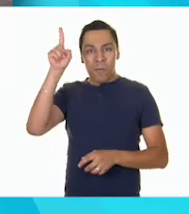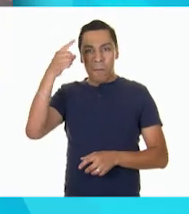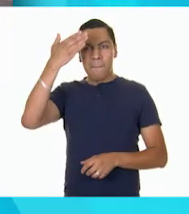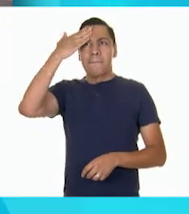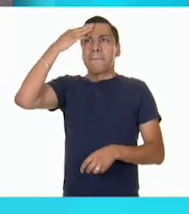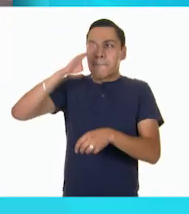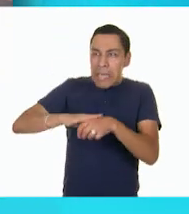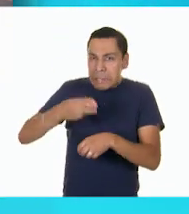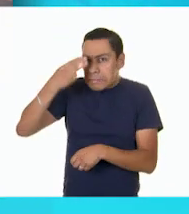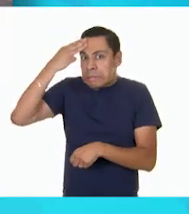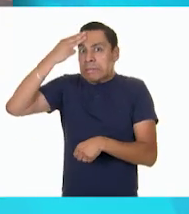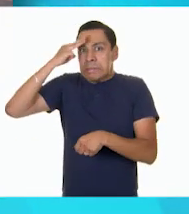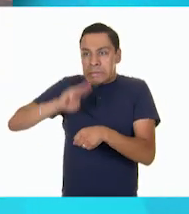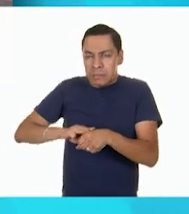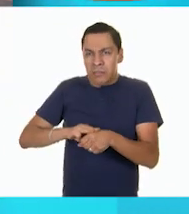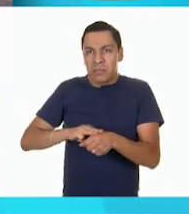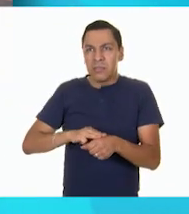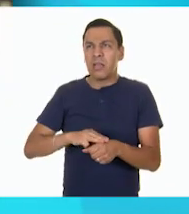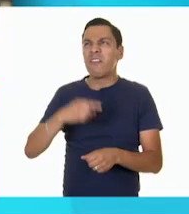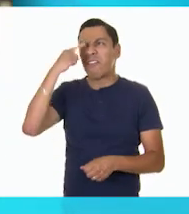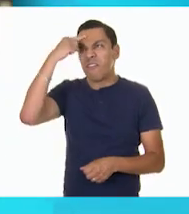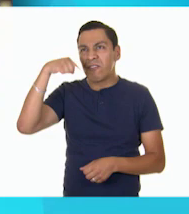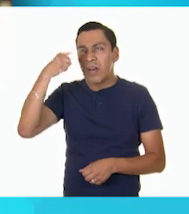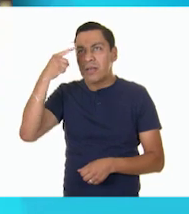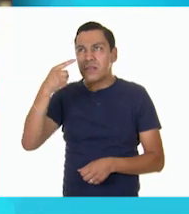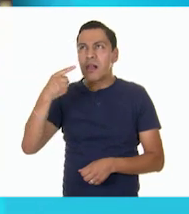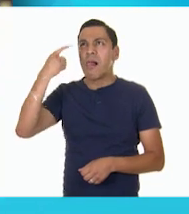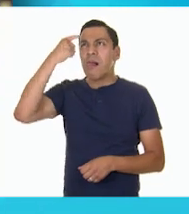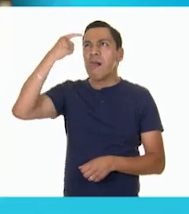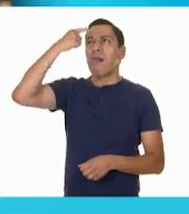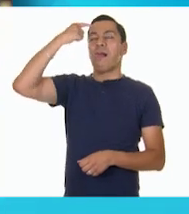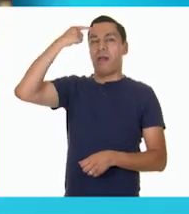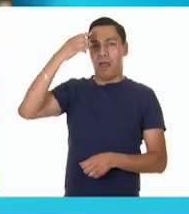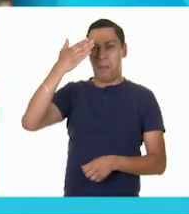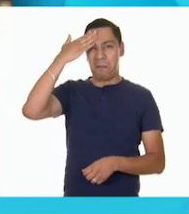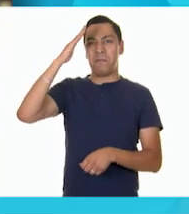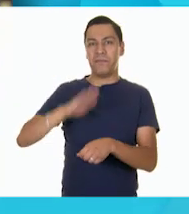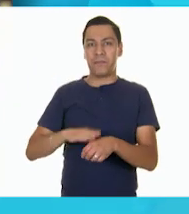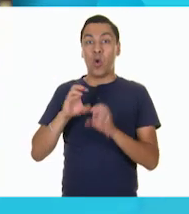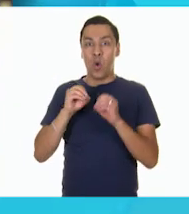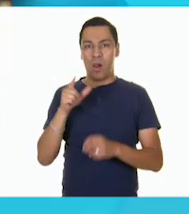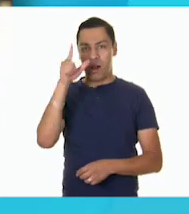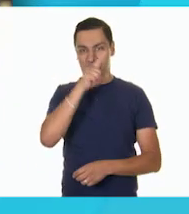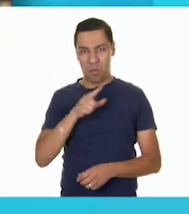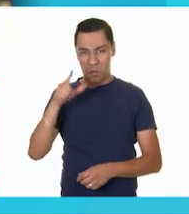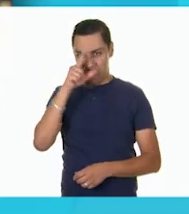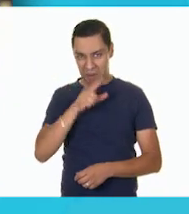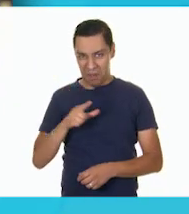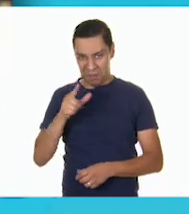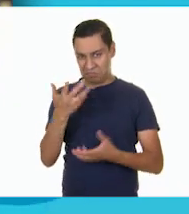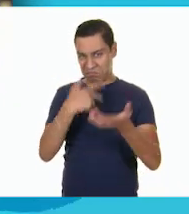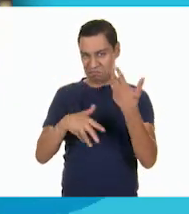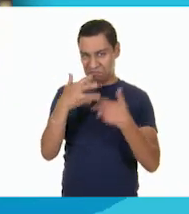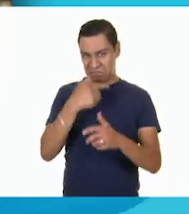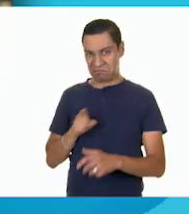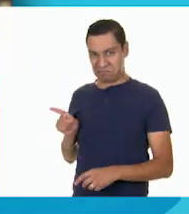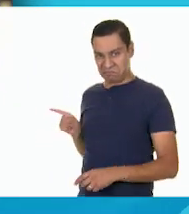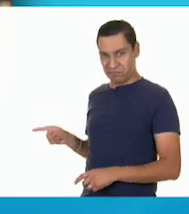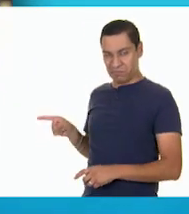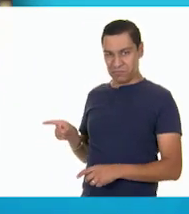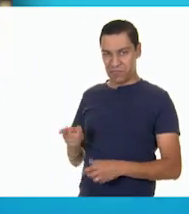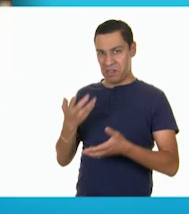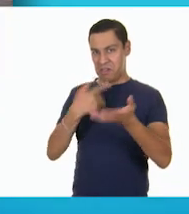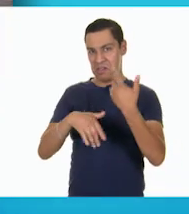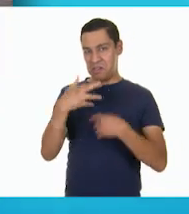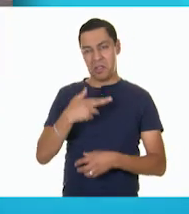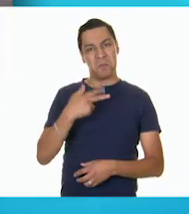podrás recordar con más facilidad aquello que te interesa. Con el juego también podrás desarrollar tu lenguaje. Podrás decir las cosas de manera más fluida y podrás